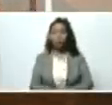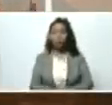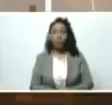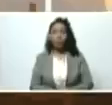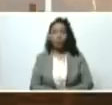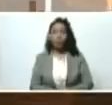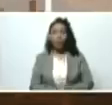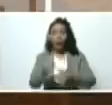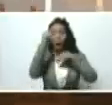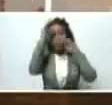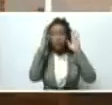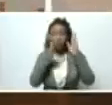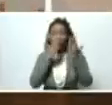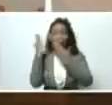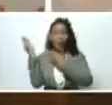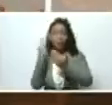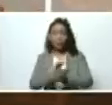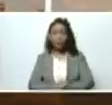atendiendo allí,